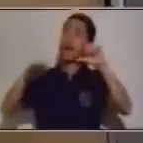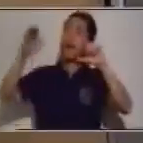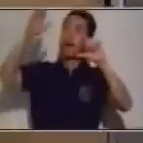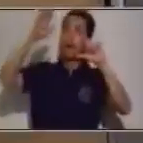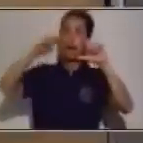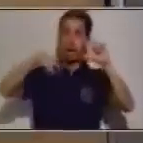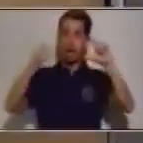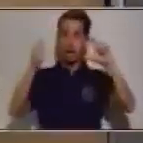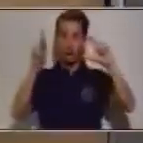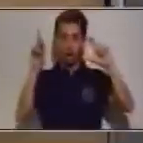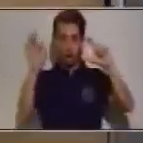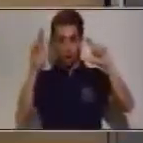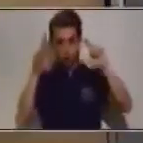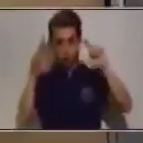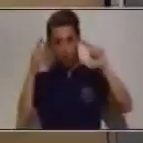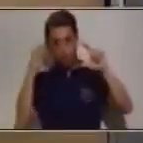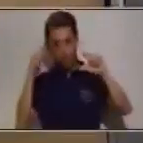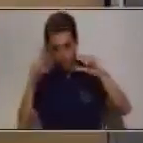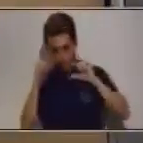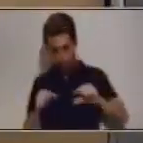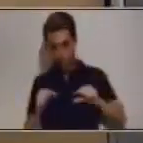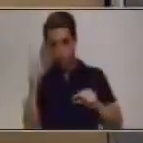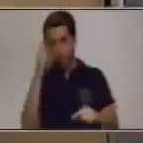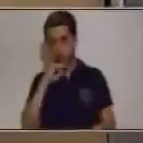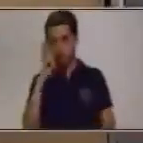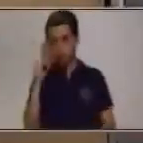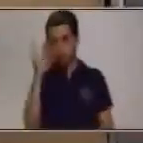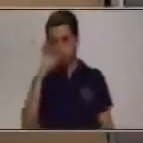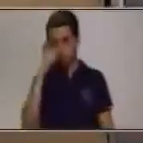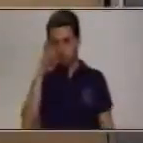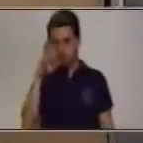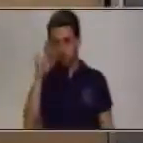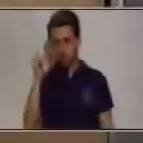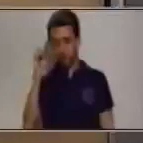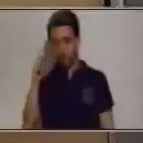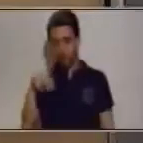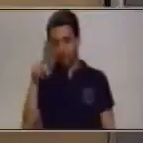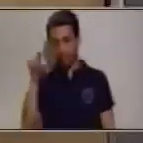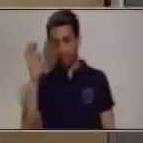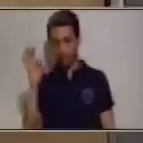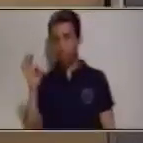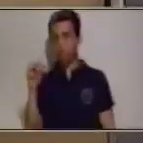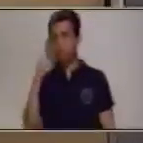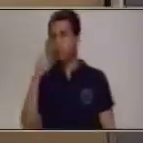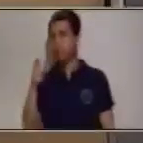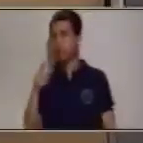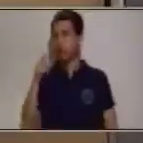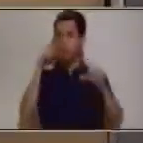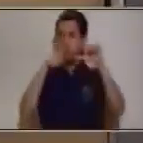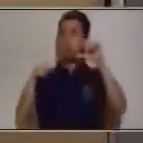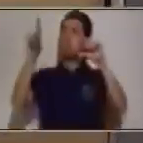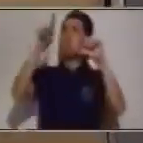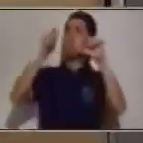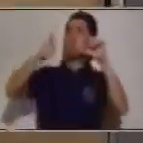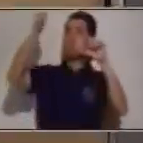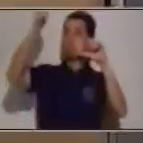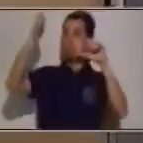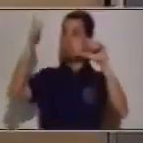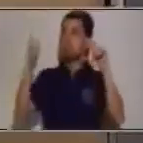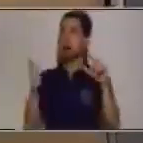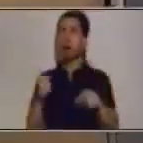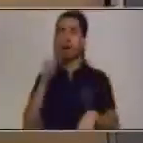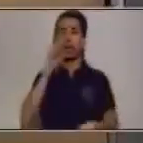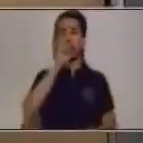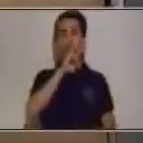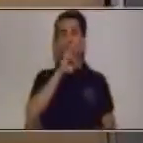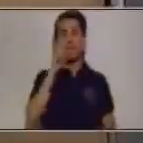sí se cumple esa parte de la operación. el minuendo es mayor al sustraendo. A treinta